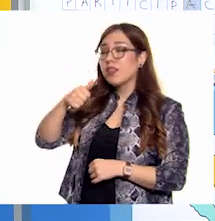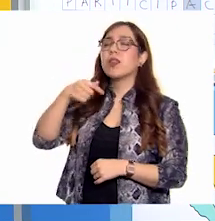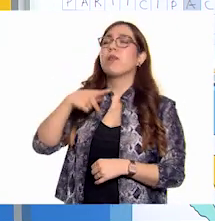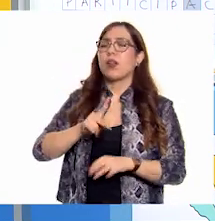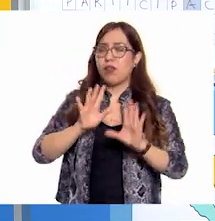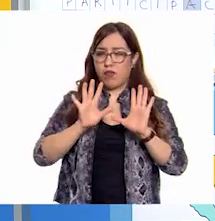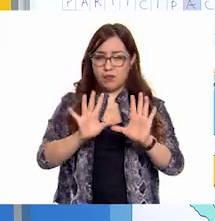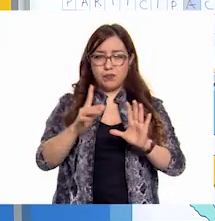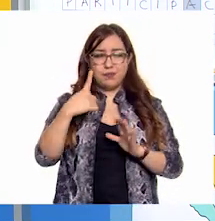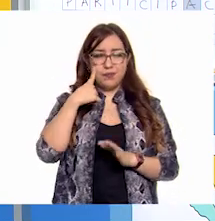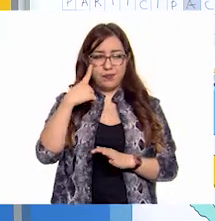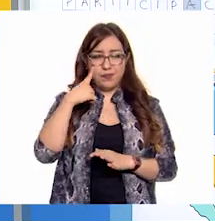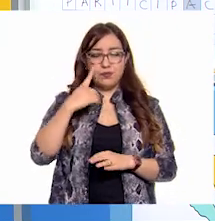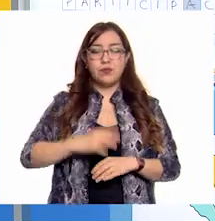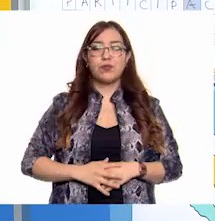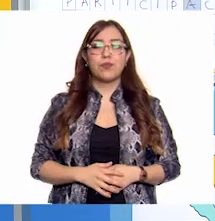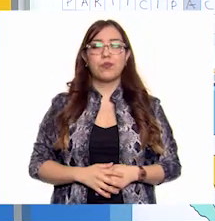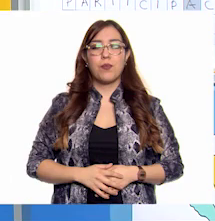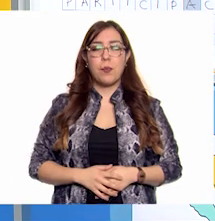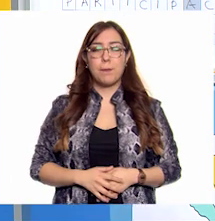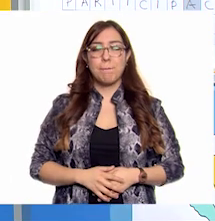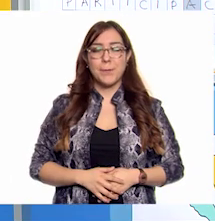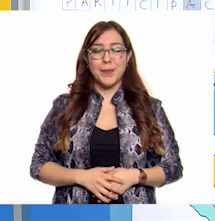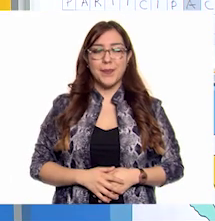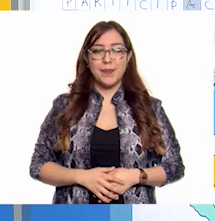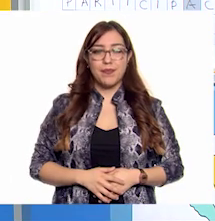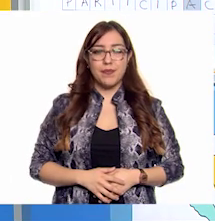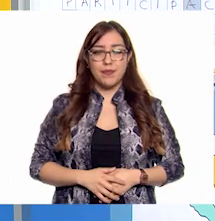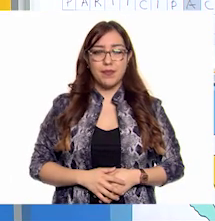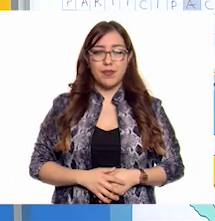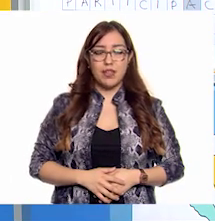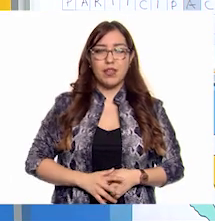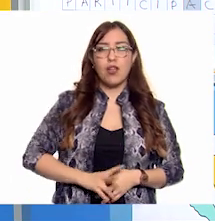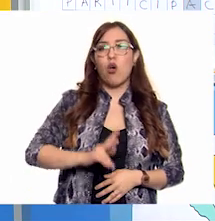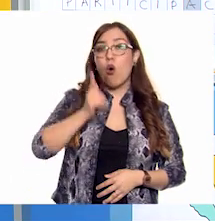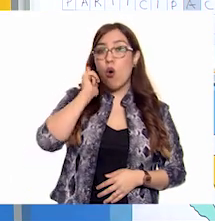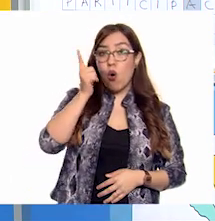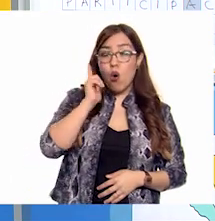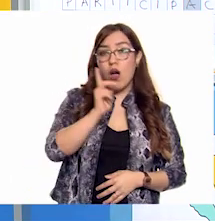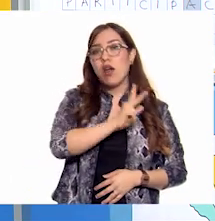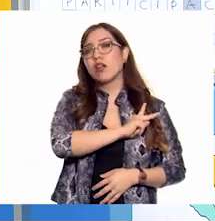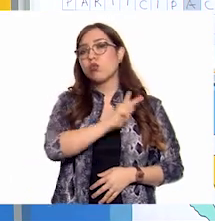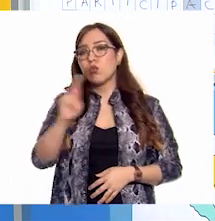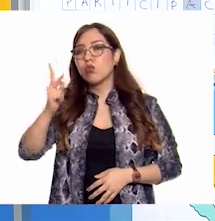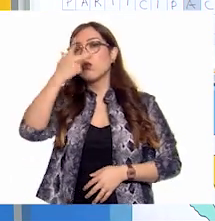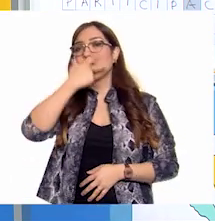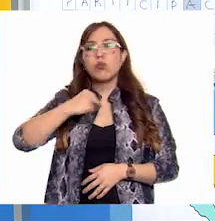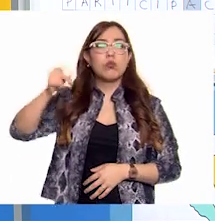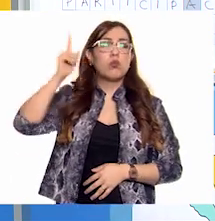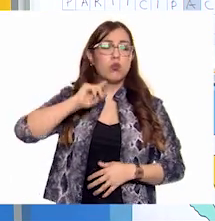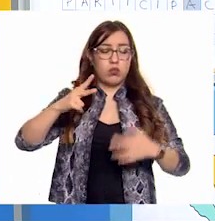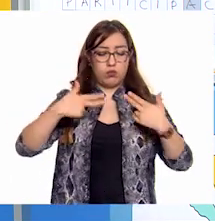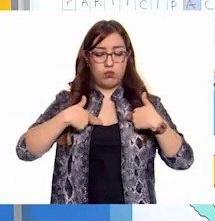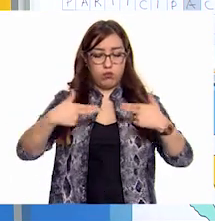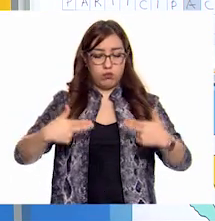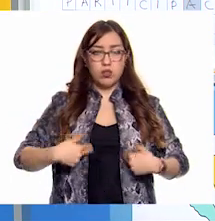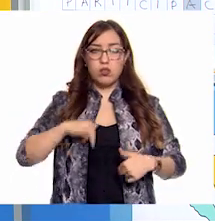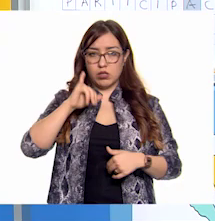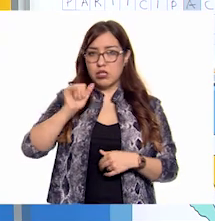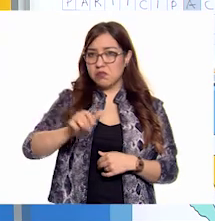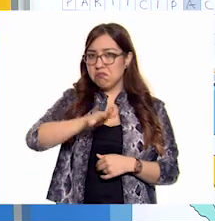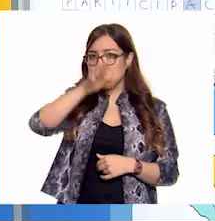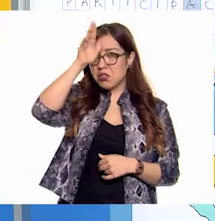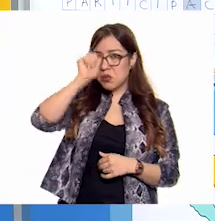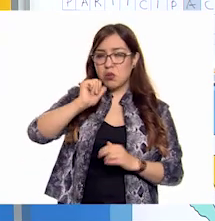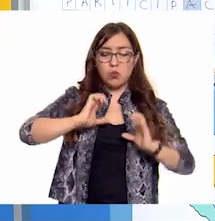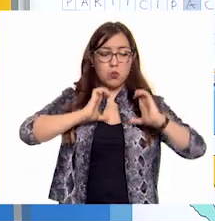siguiente. Pareciera tan lógico que todas y todos estuviéramos de acuerdo en el cuidado del medio ambiente. Sin embargo, lo